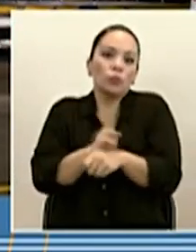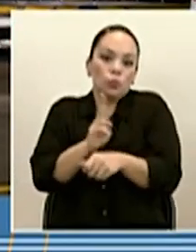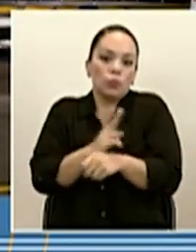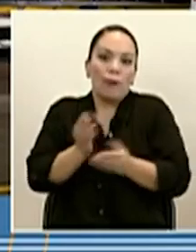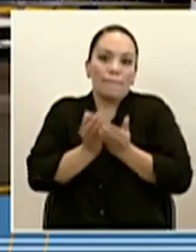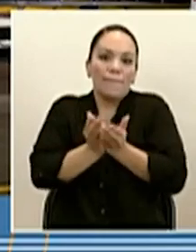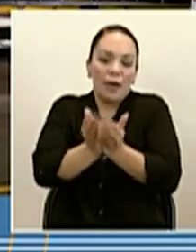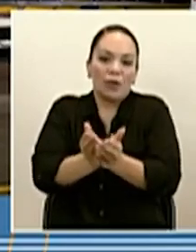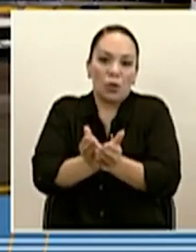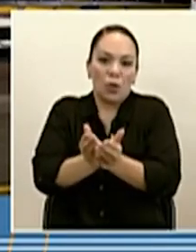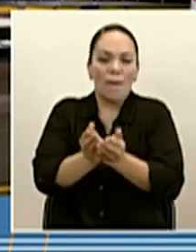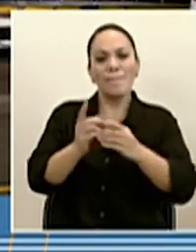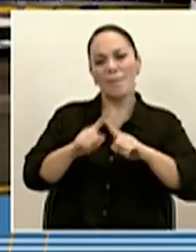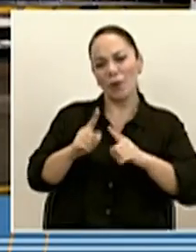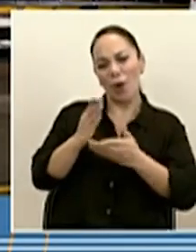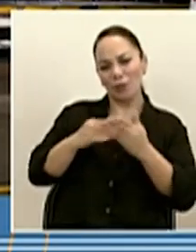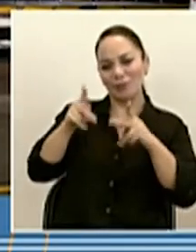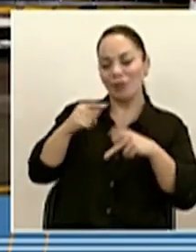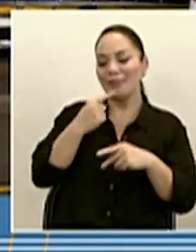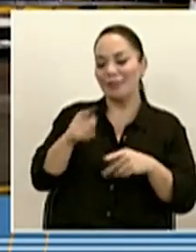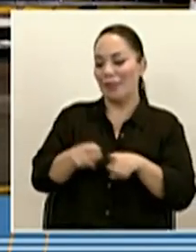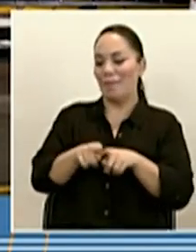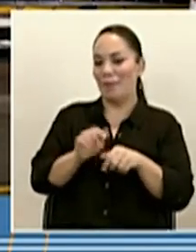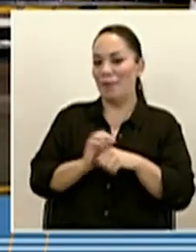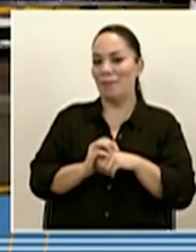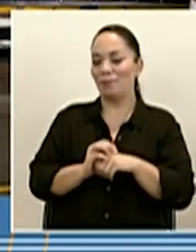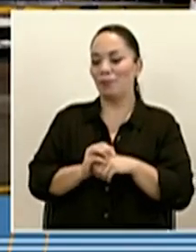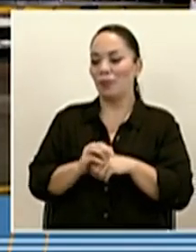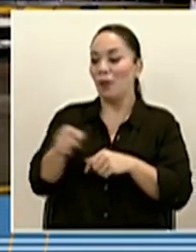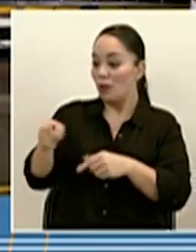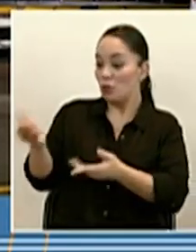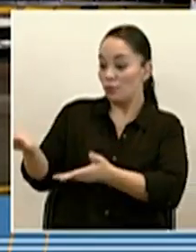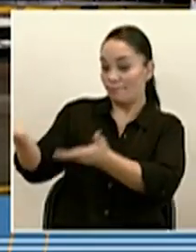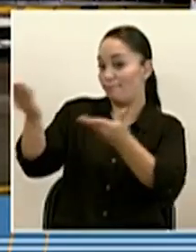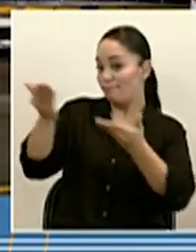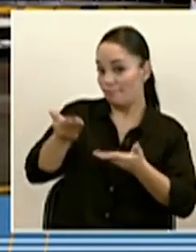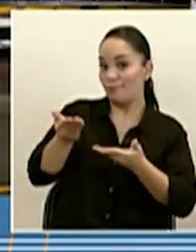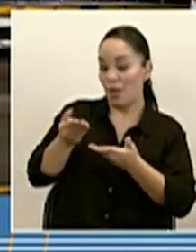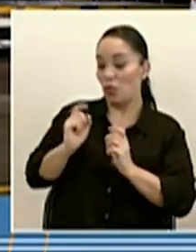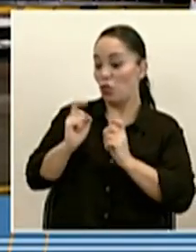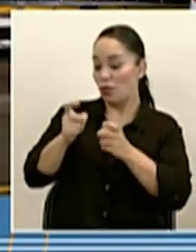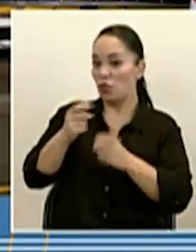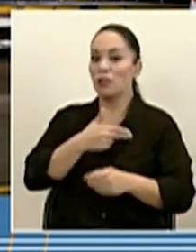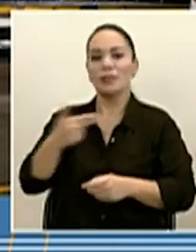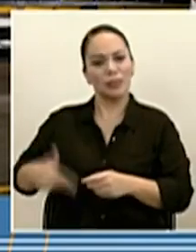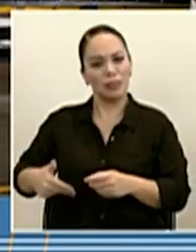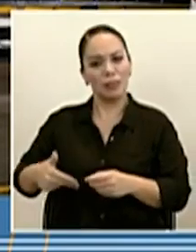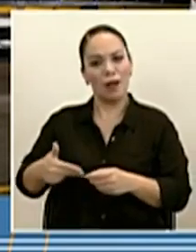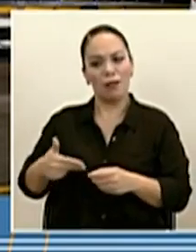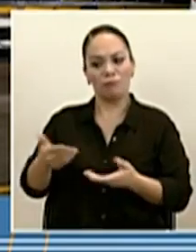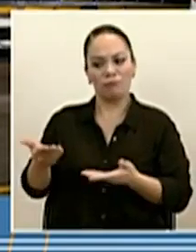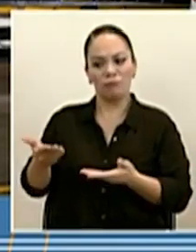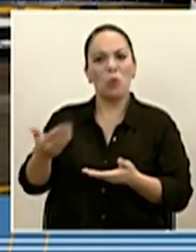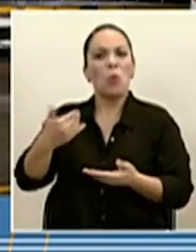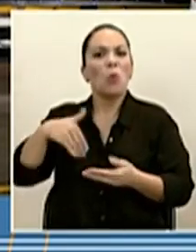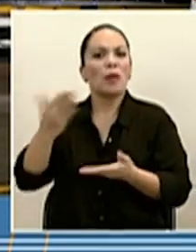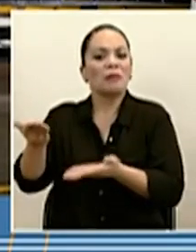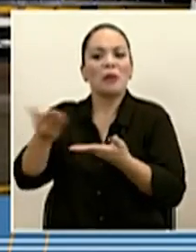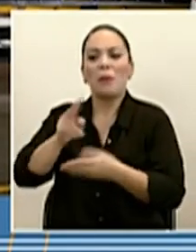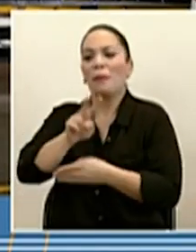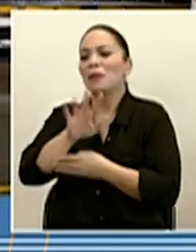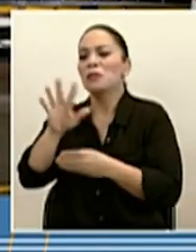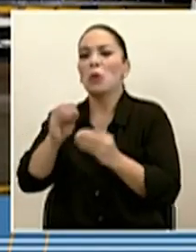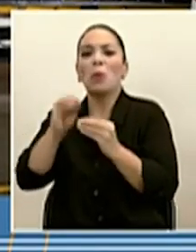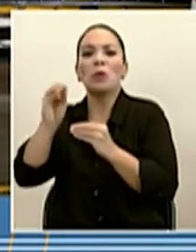dicho, bueno, pero de esto que están trayendo ahora, que todo es una donación de China, ¿por qué no trajimos solo un 25%